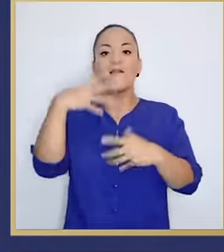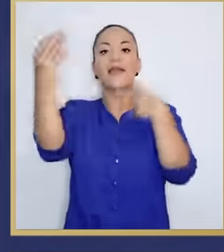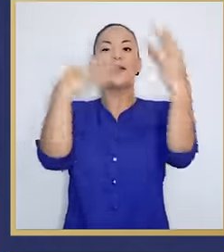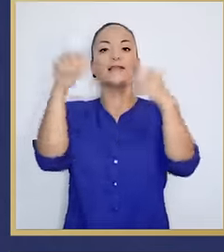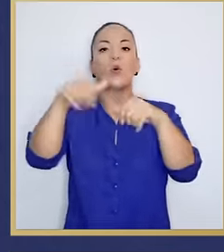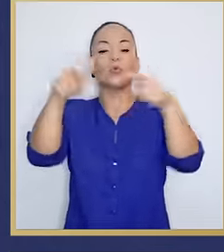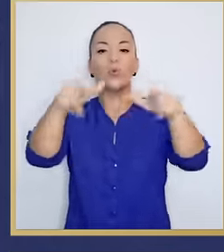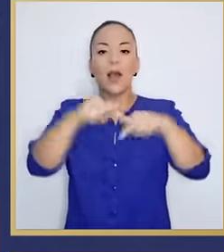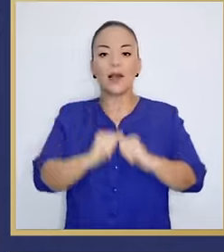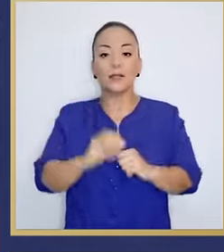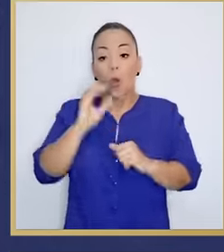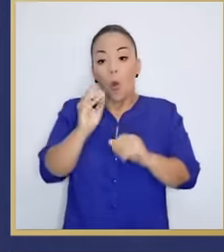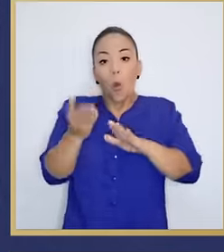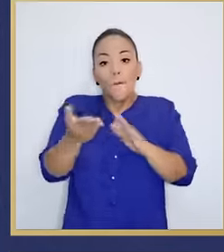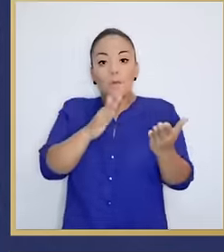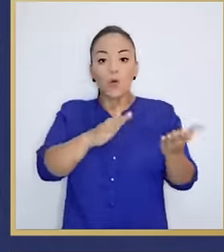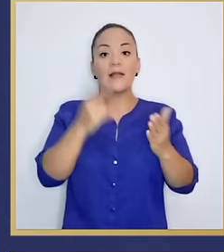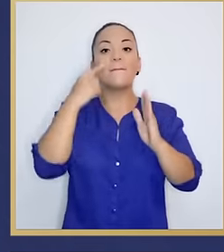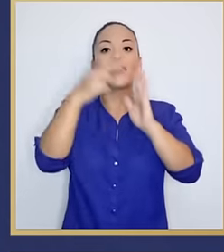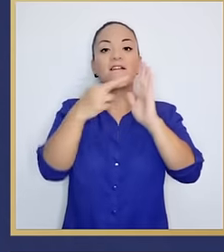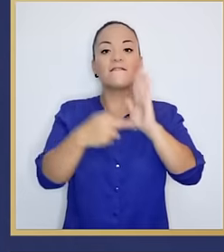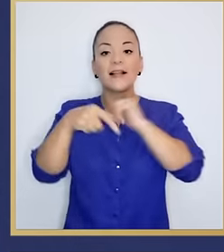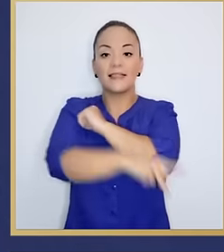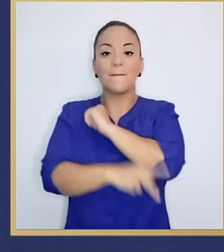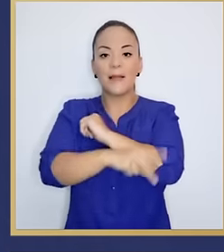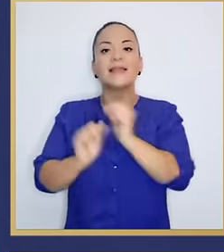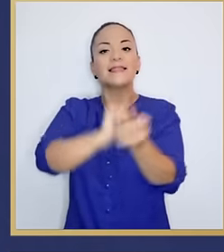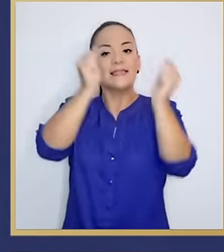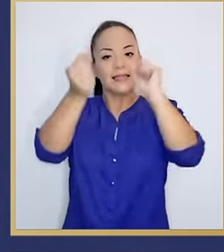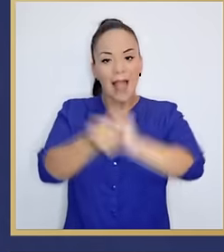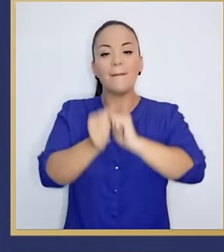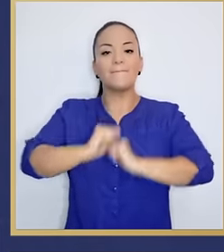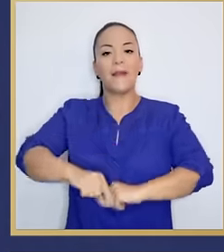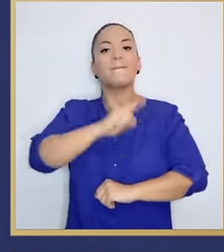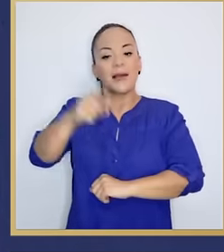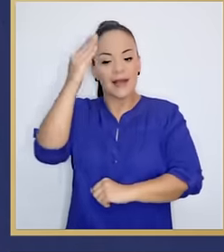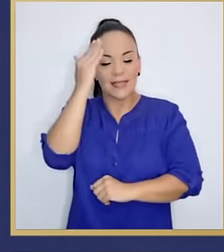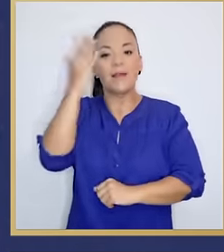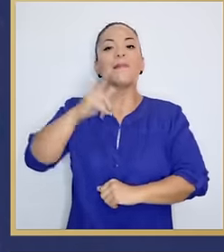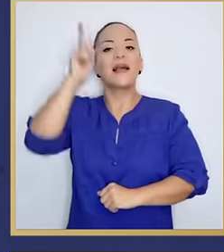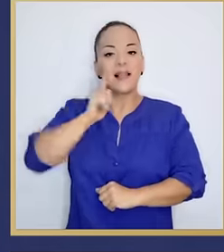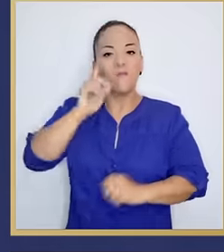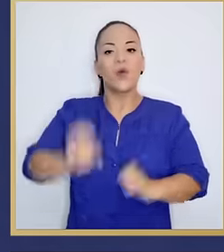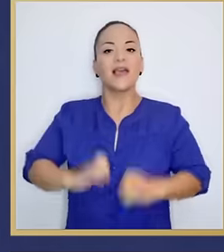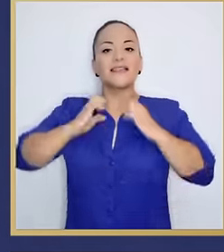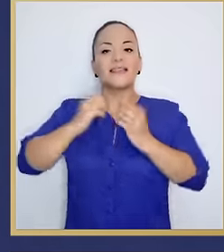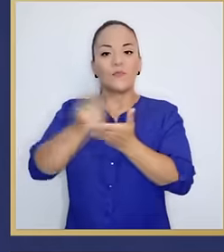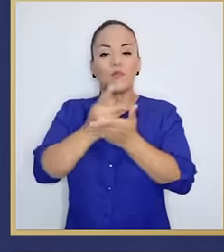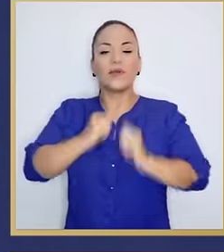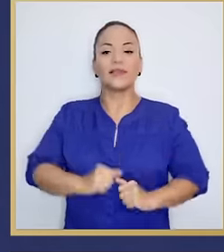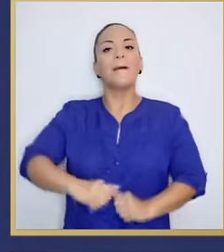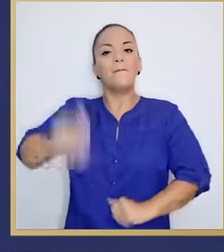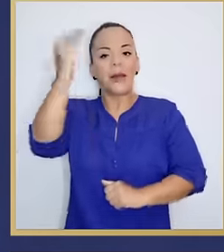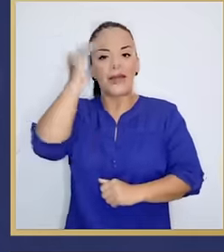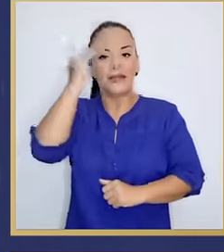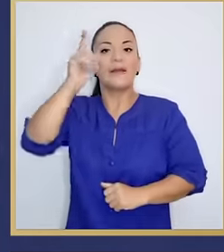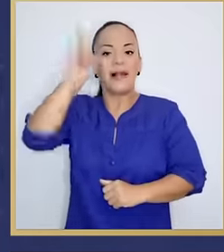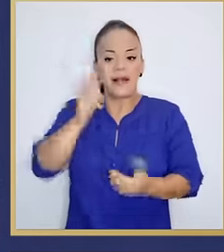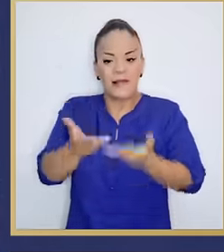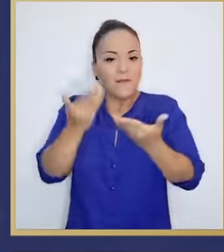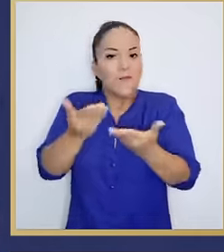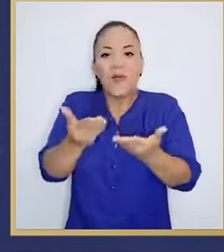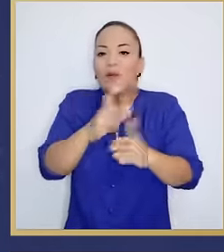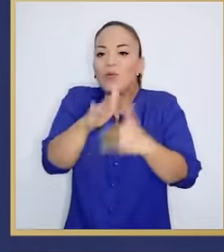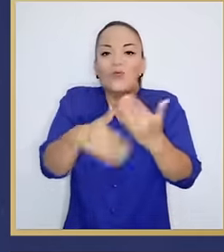para que las reglas de este país cambien, para que sepan que Limón existe, para que sepan que Limón les ha dado